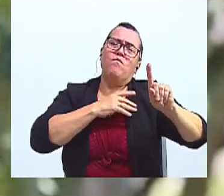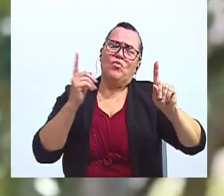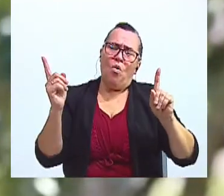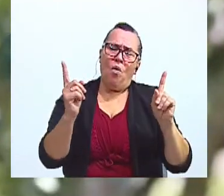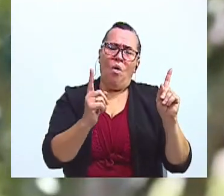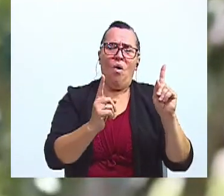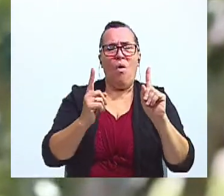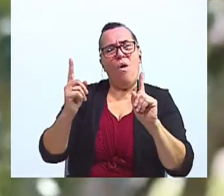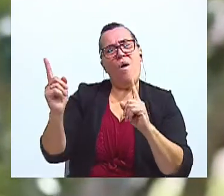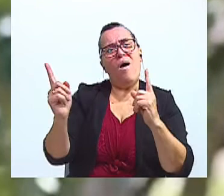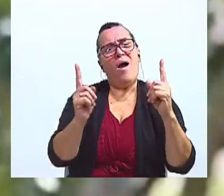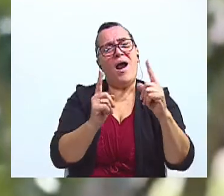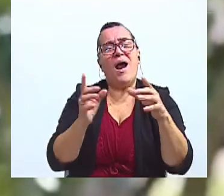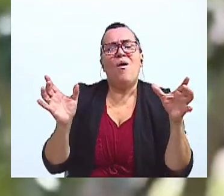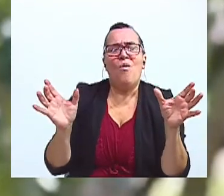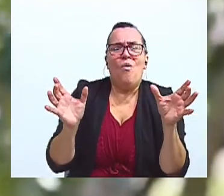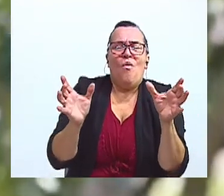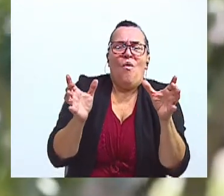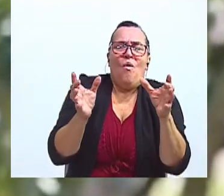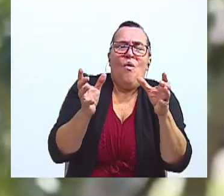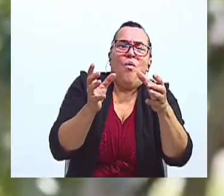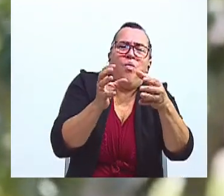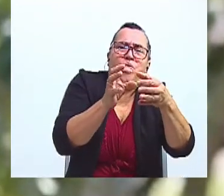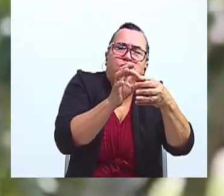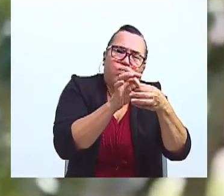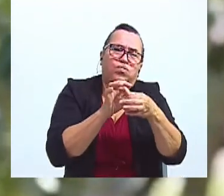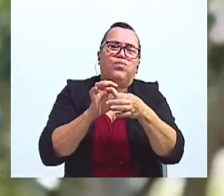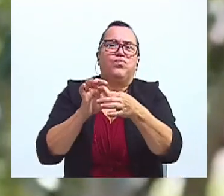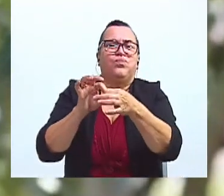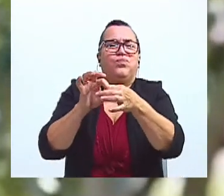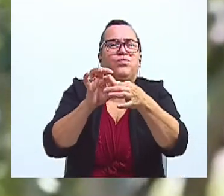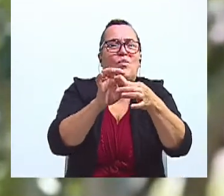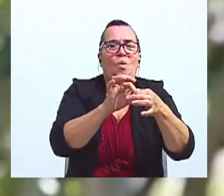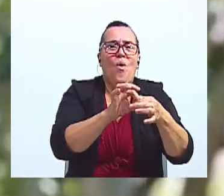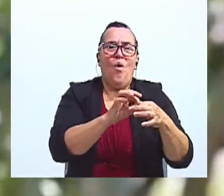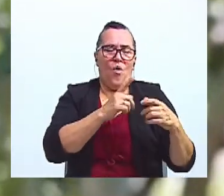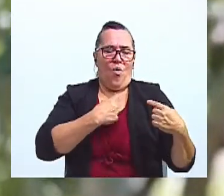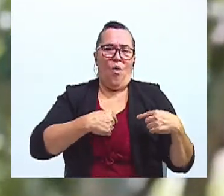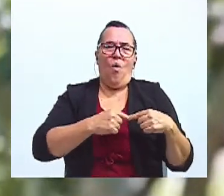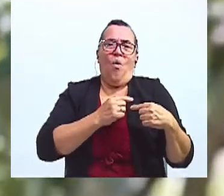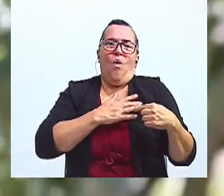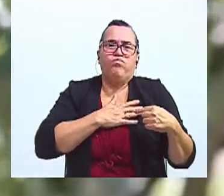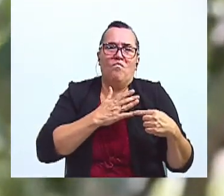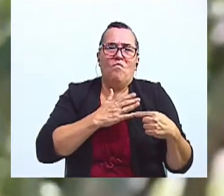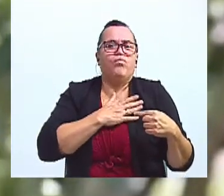unidos por latidos